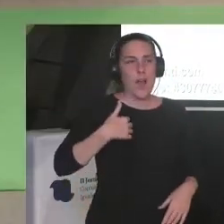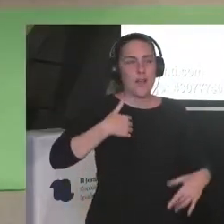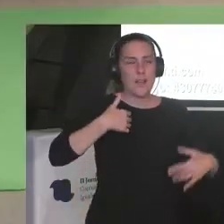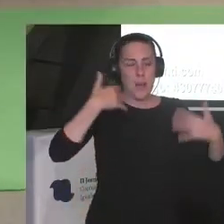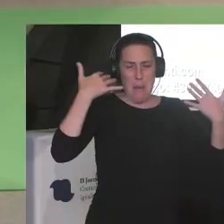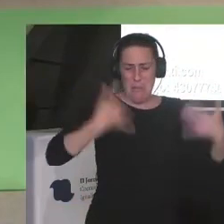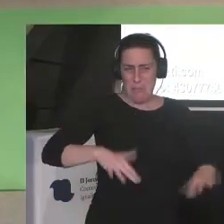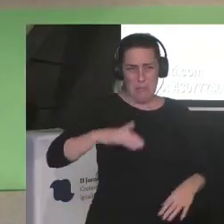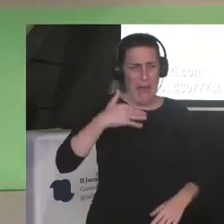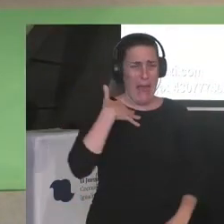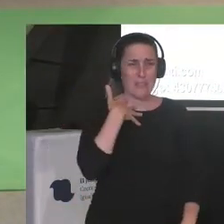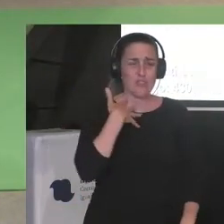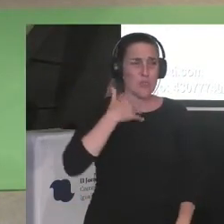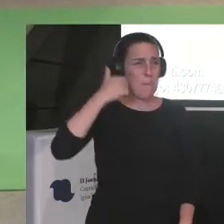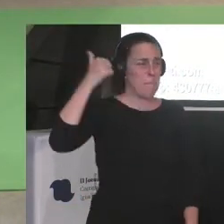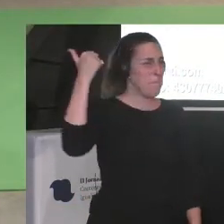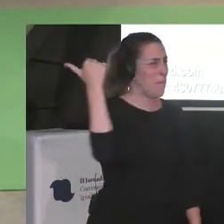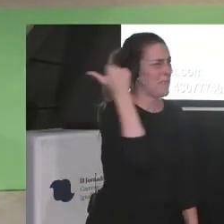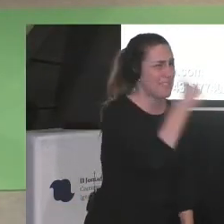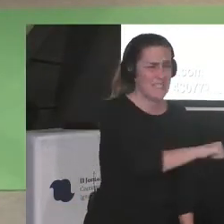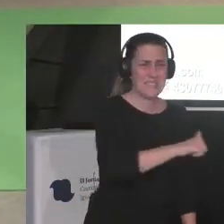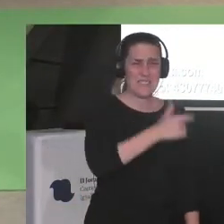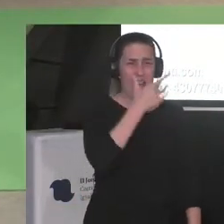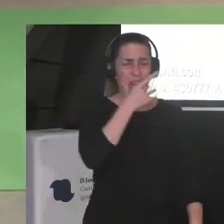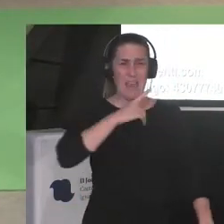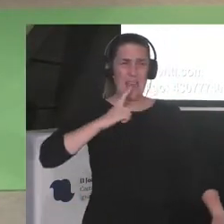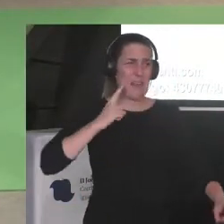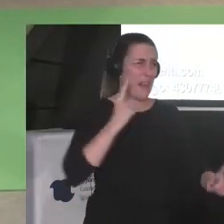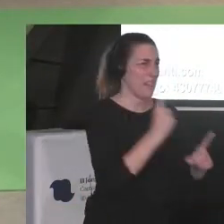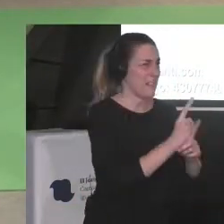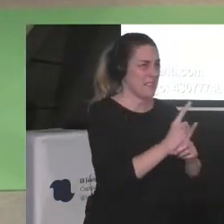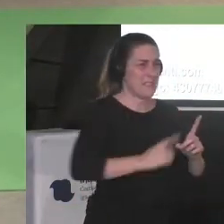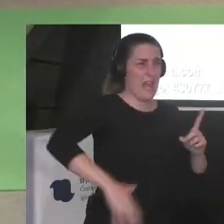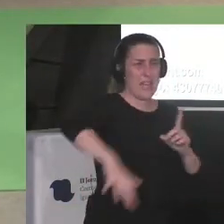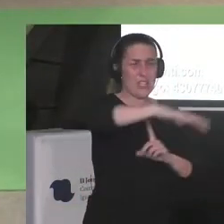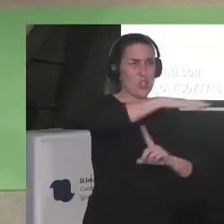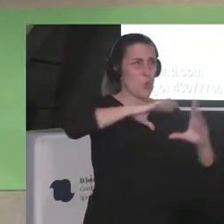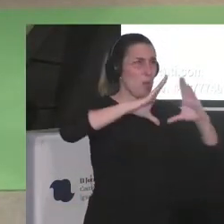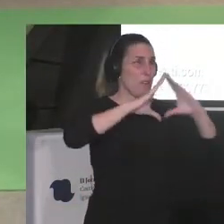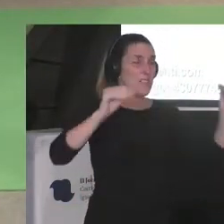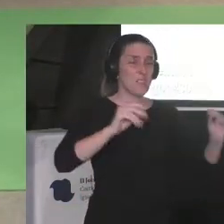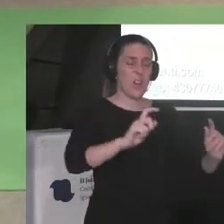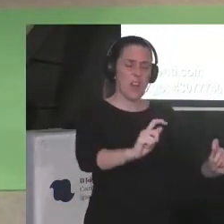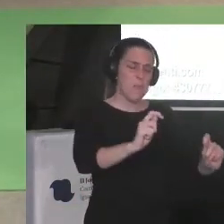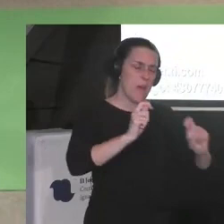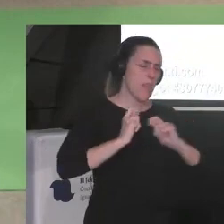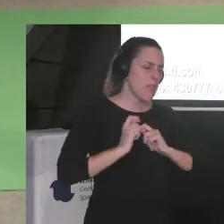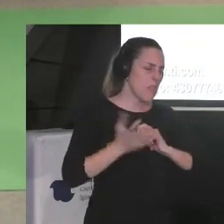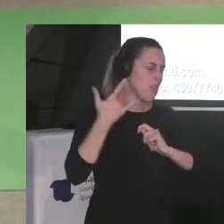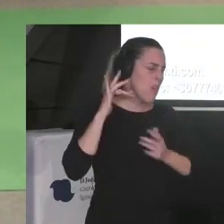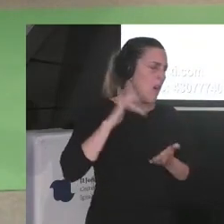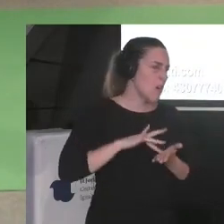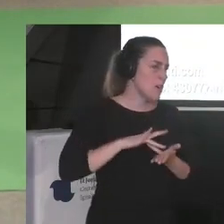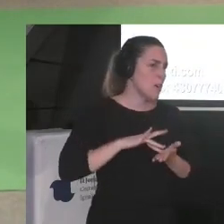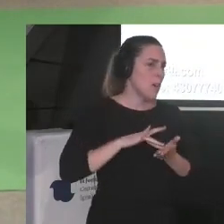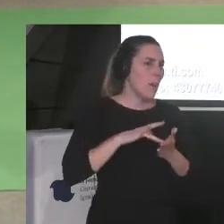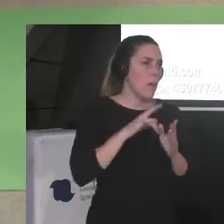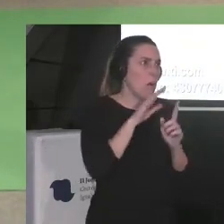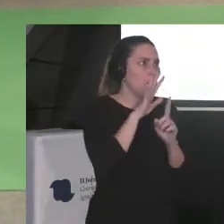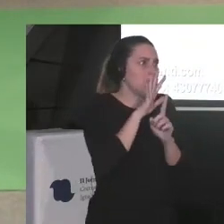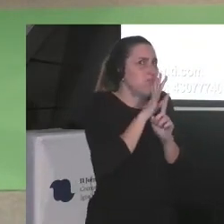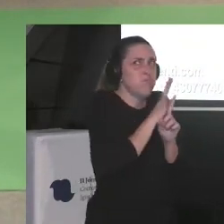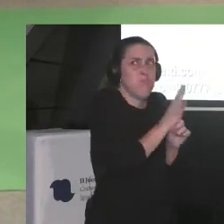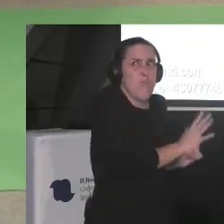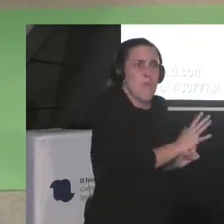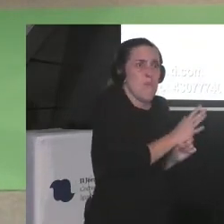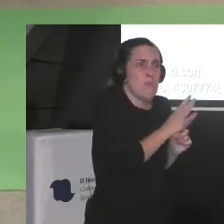asquerosamente machista y racista que iba a ser el entorno universitario que me hizo sentirme arrinconada acomplejada